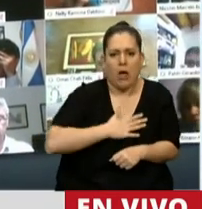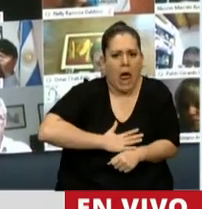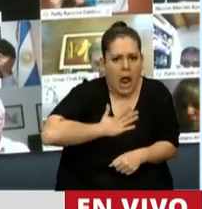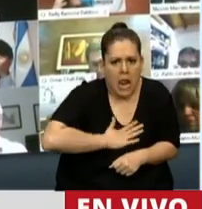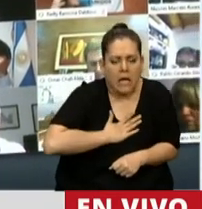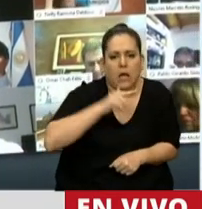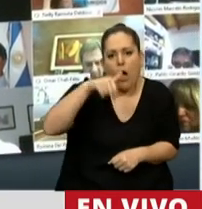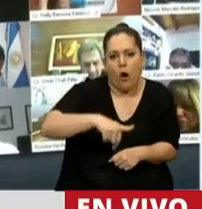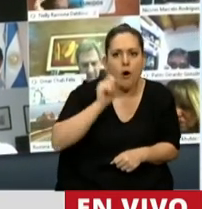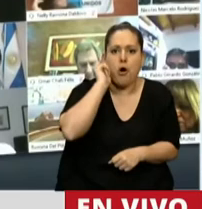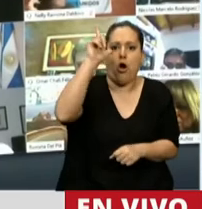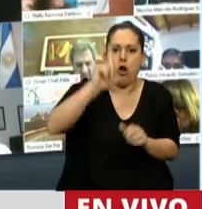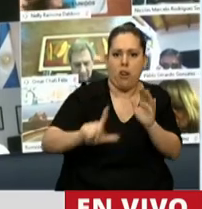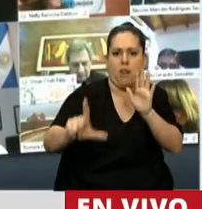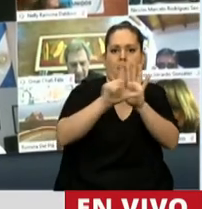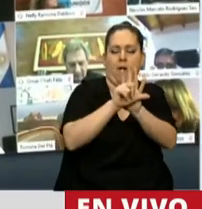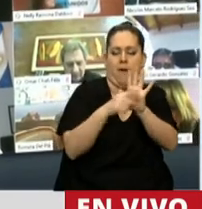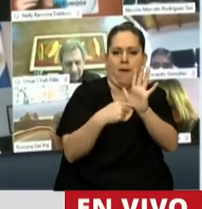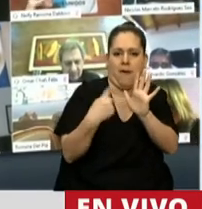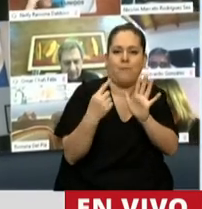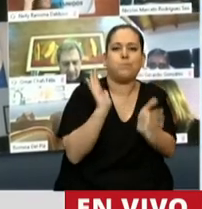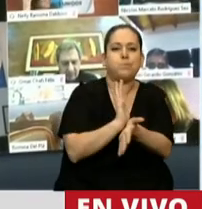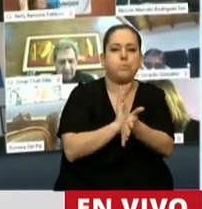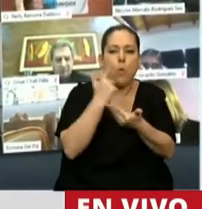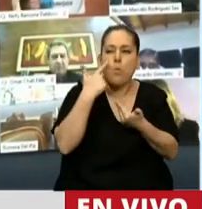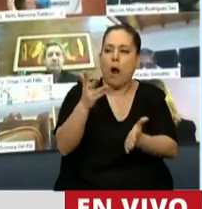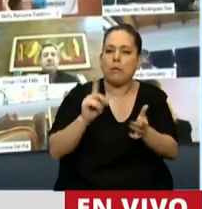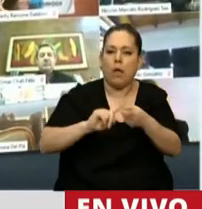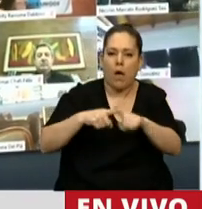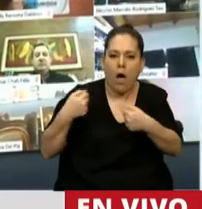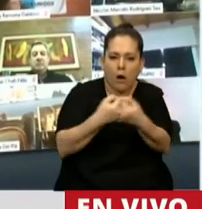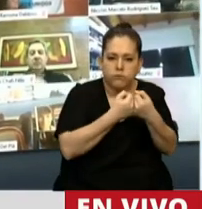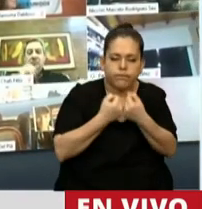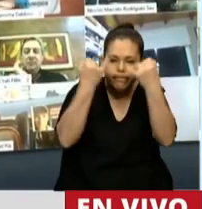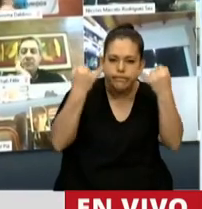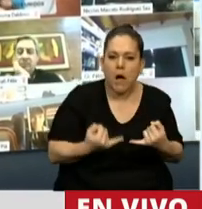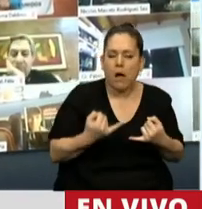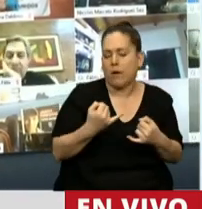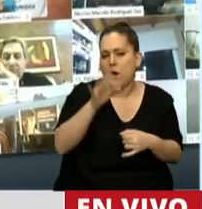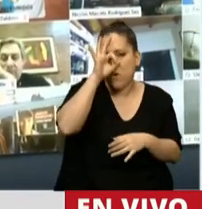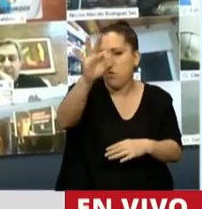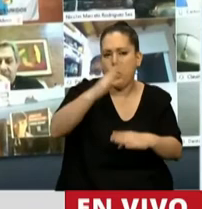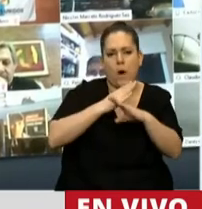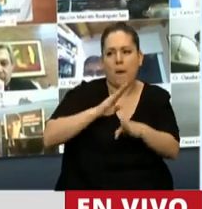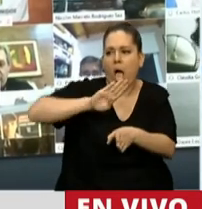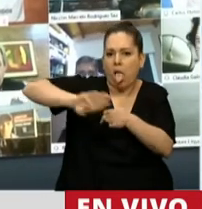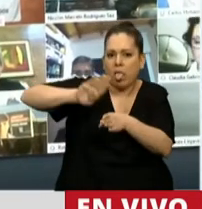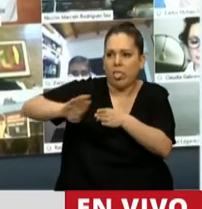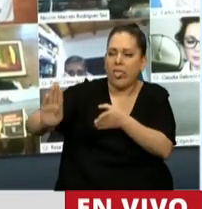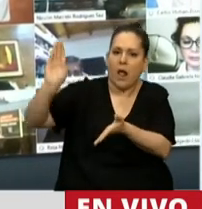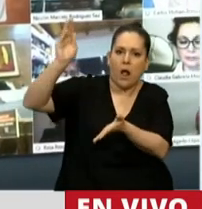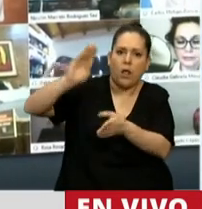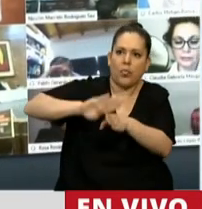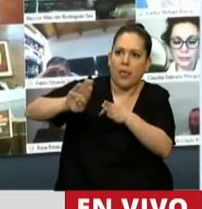embarga el día de hoy por haber llegado a este entendimiento, que nunca más deberá contraerse una deuda sin que esta no haya